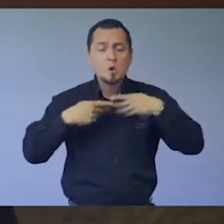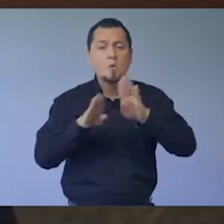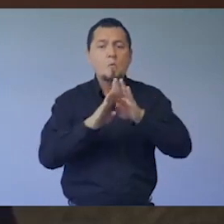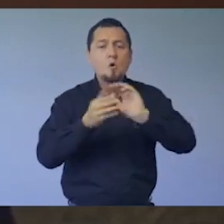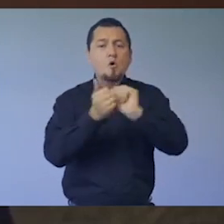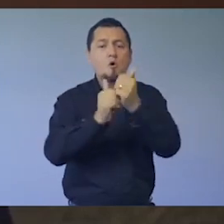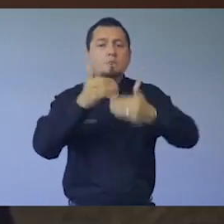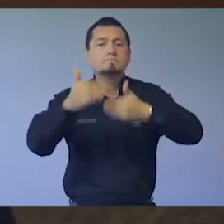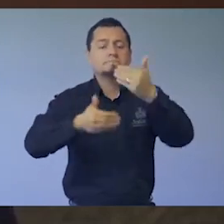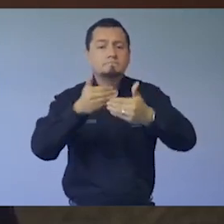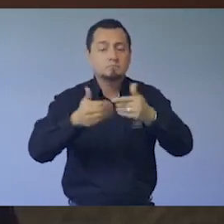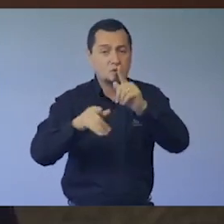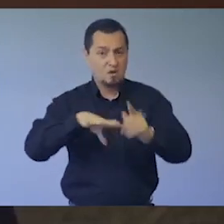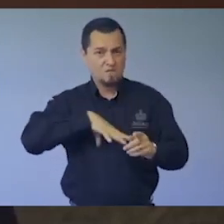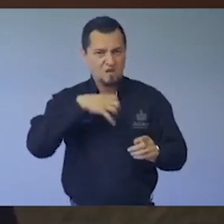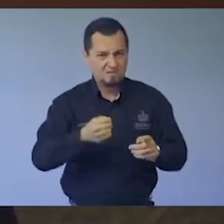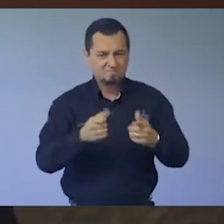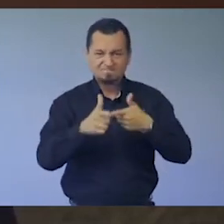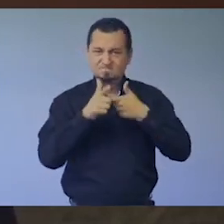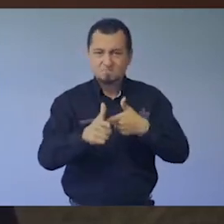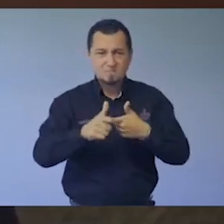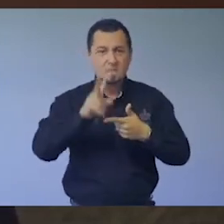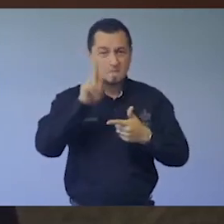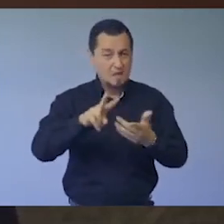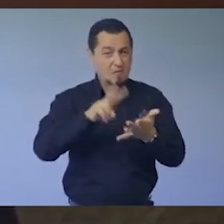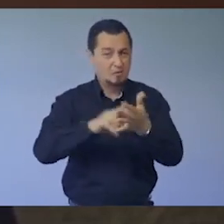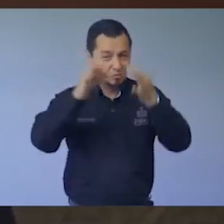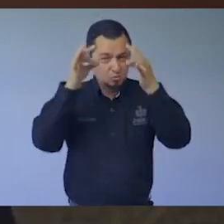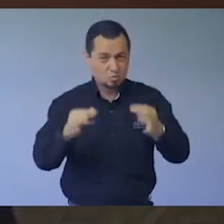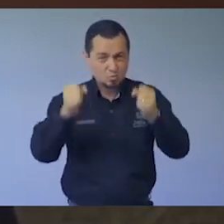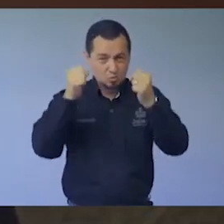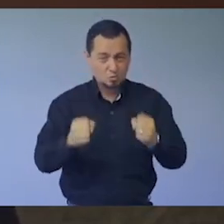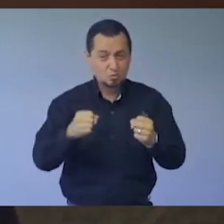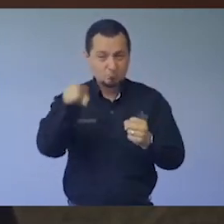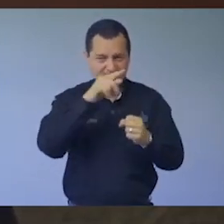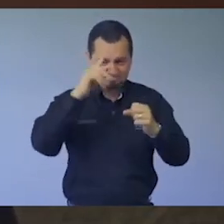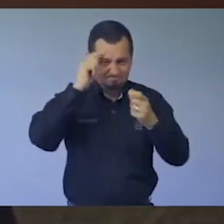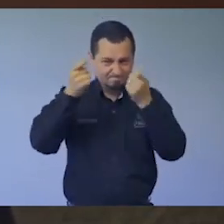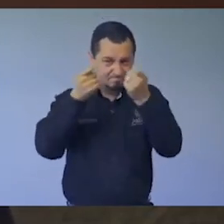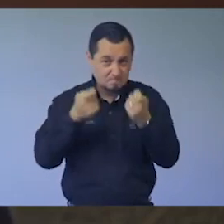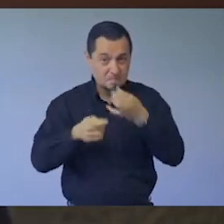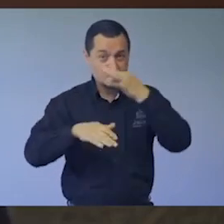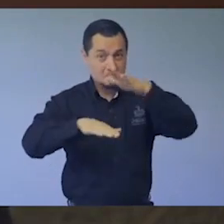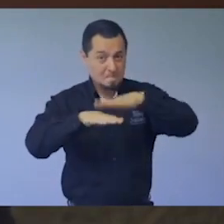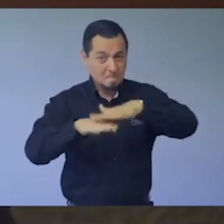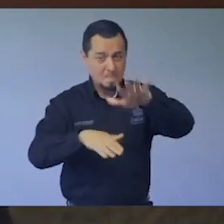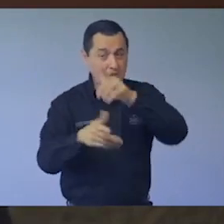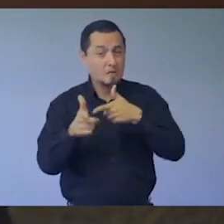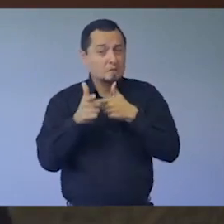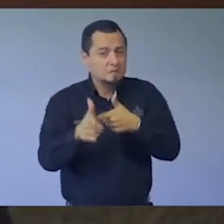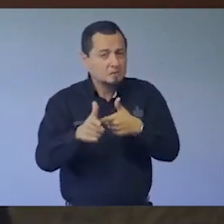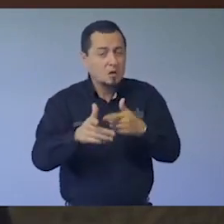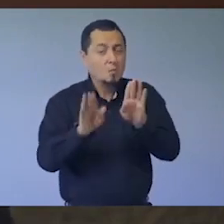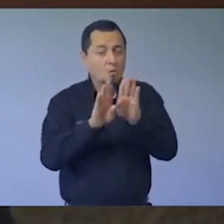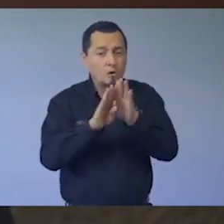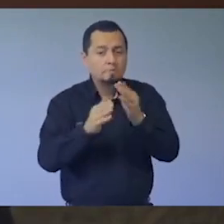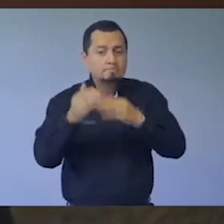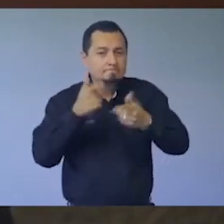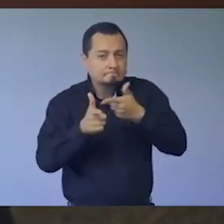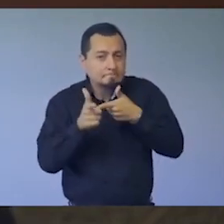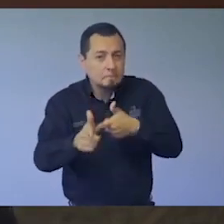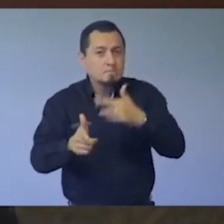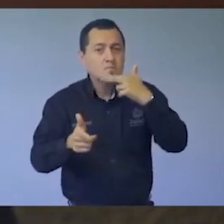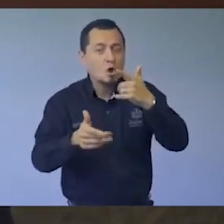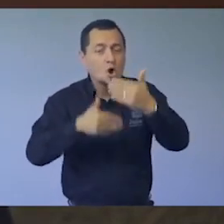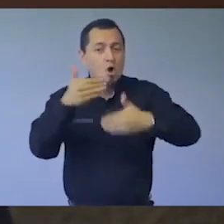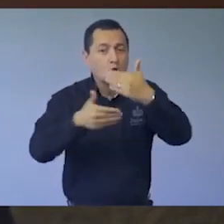de la evolución de la crisis sanitaria. El esfuerzo valdrá la pena, pueden estar seguros. Las medidas que hoy anunciamos nos van a ayudar también a